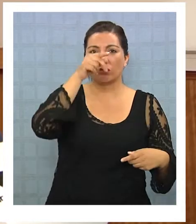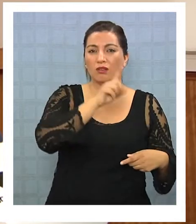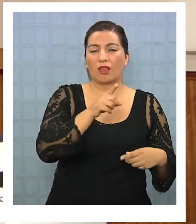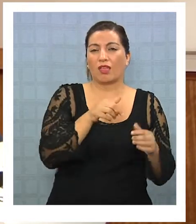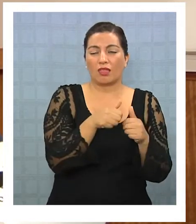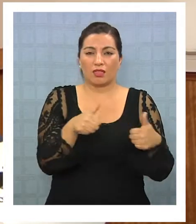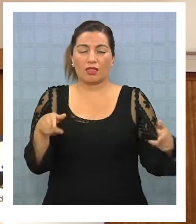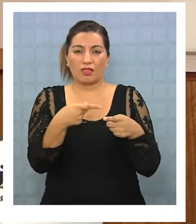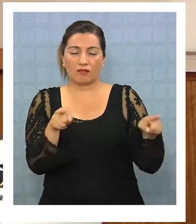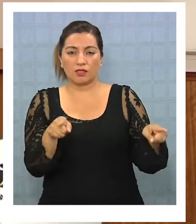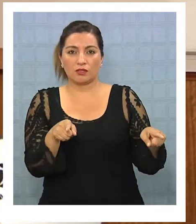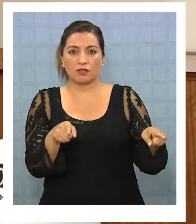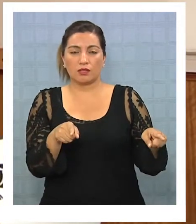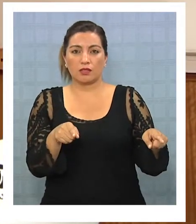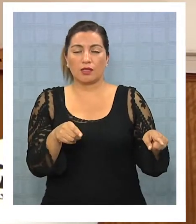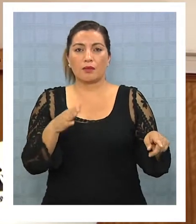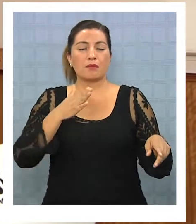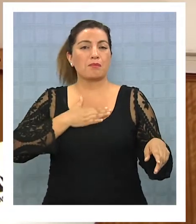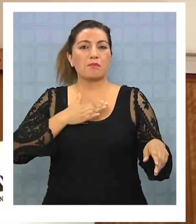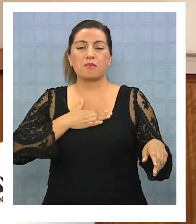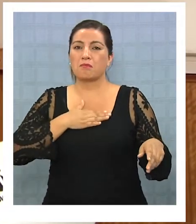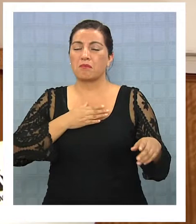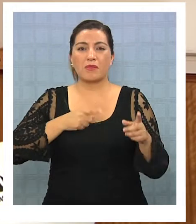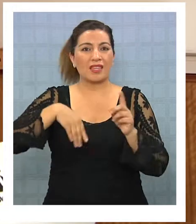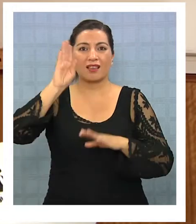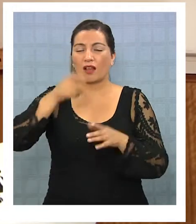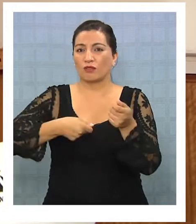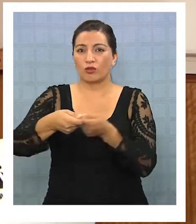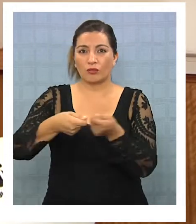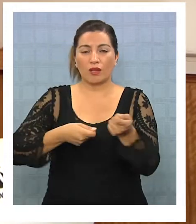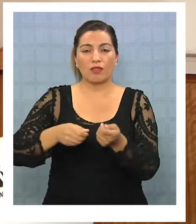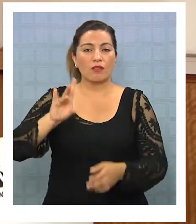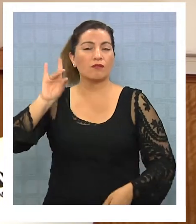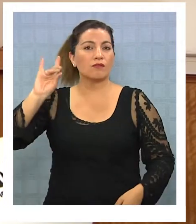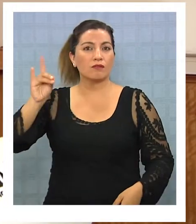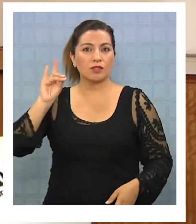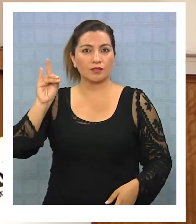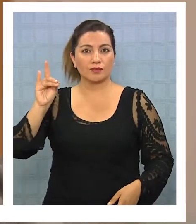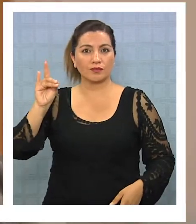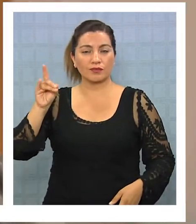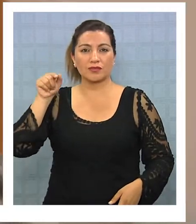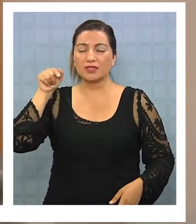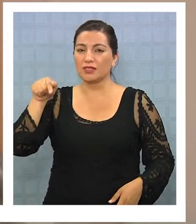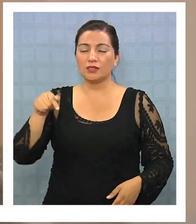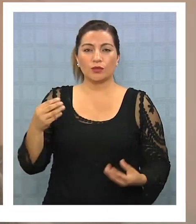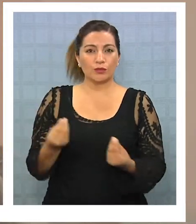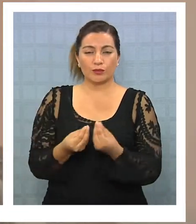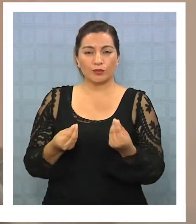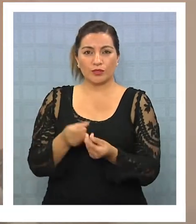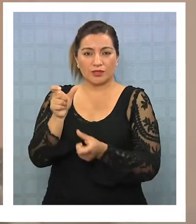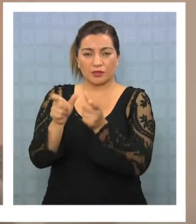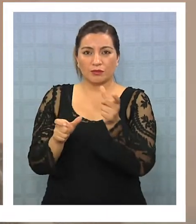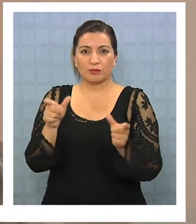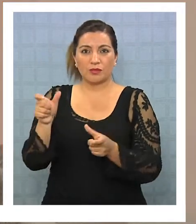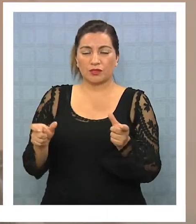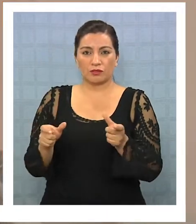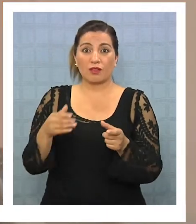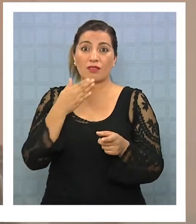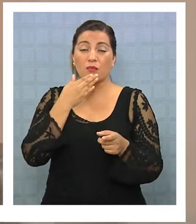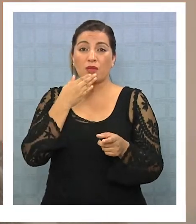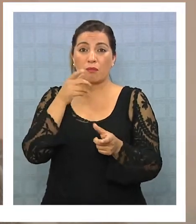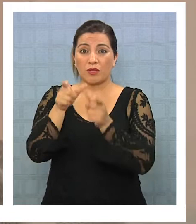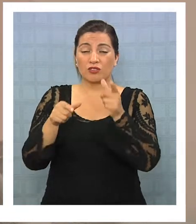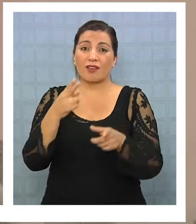nuestra, pero nuestro gran mercado es Bolivia. Y basta ver la cantidad de inmigrantes